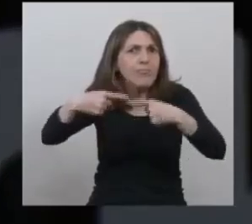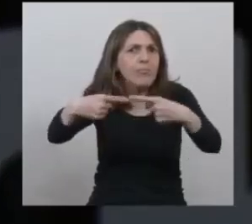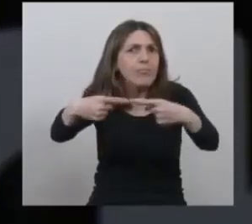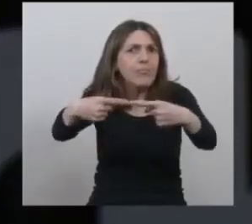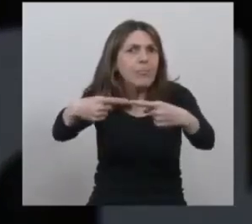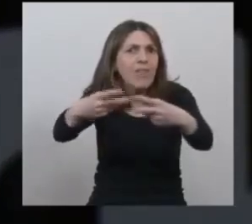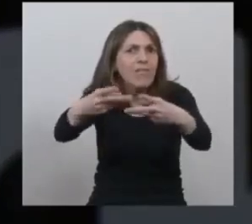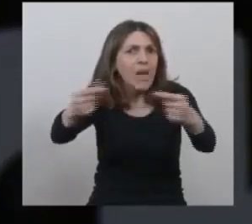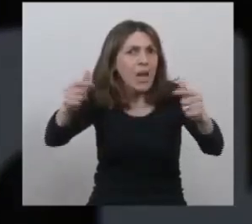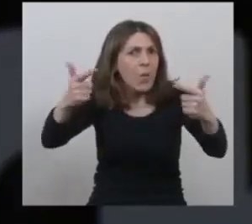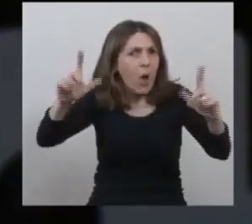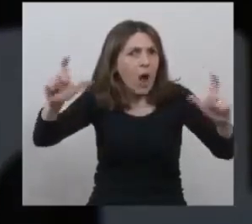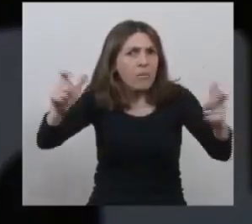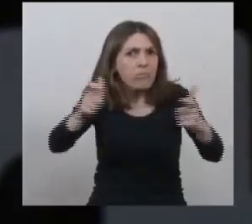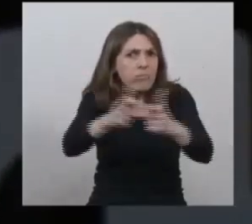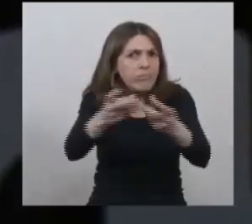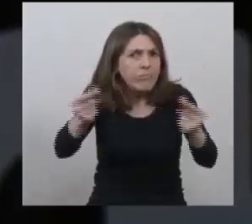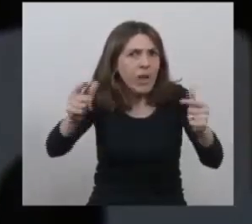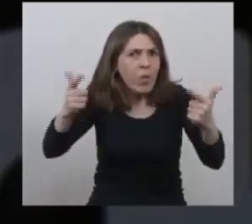no se ha terminado